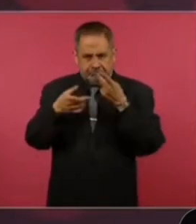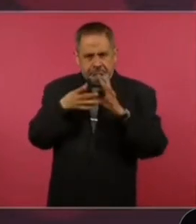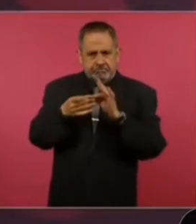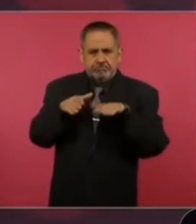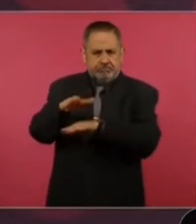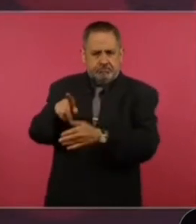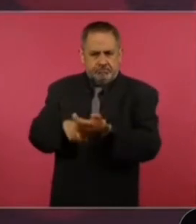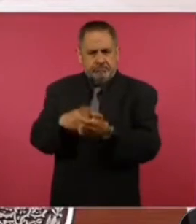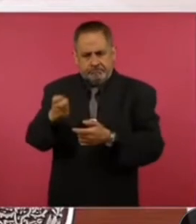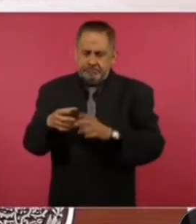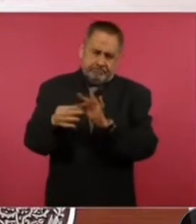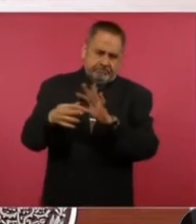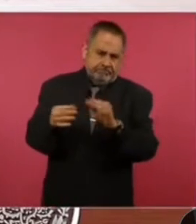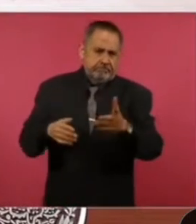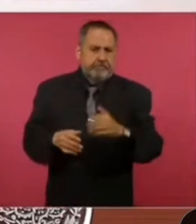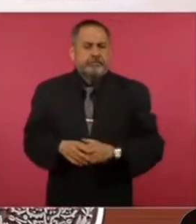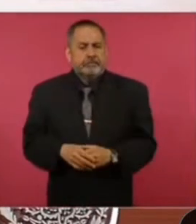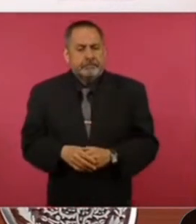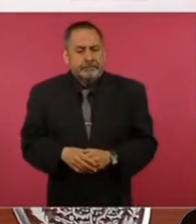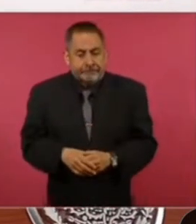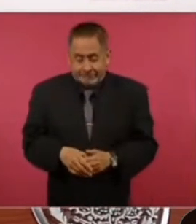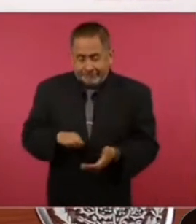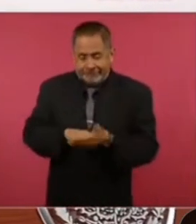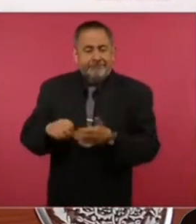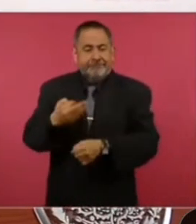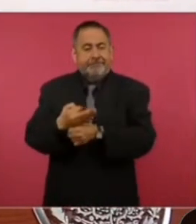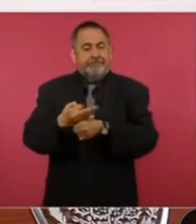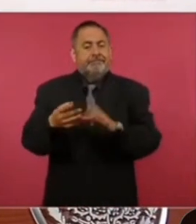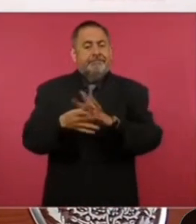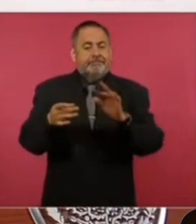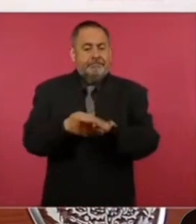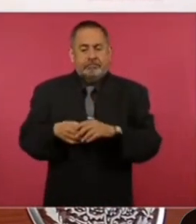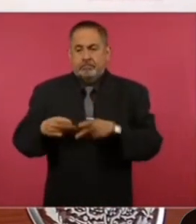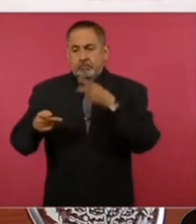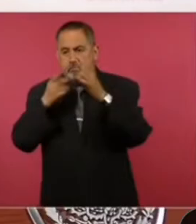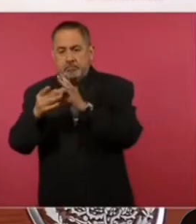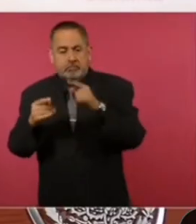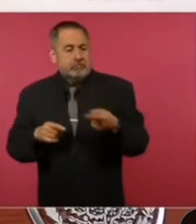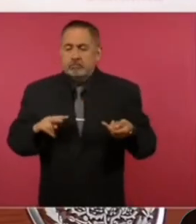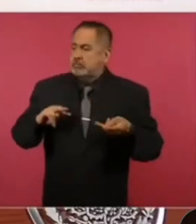eso, porque ahora todo lo distorsiona.